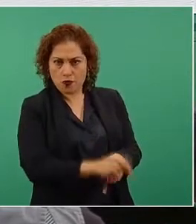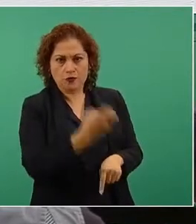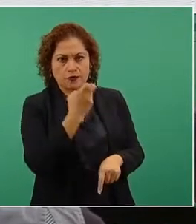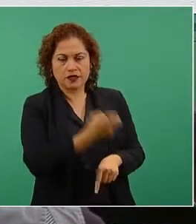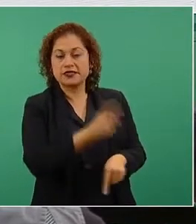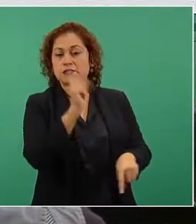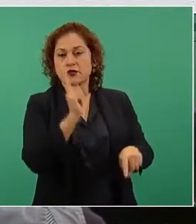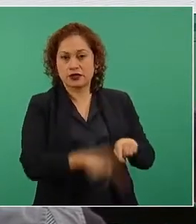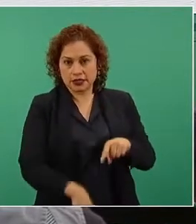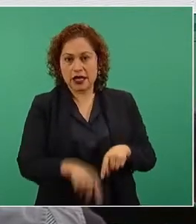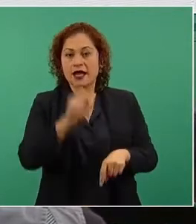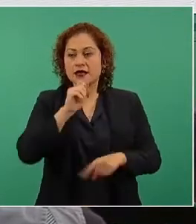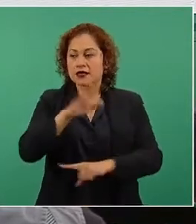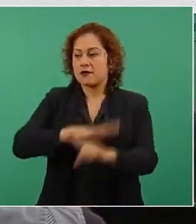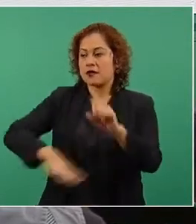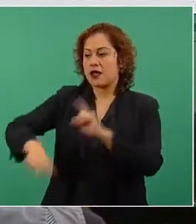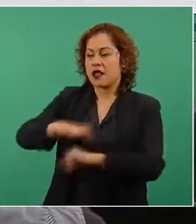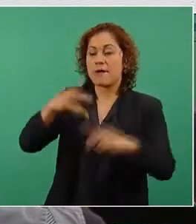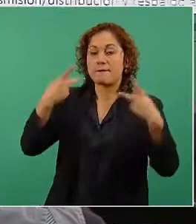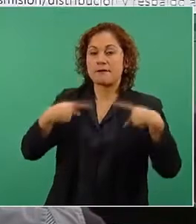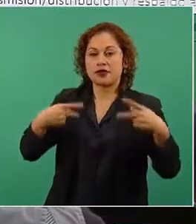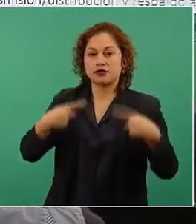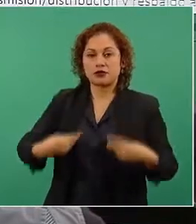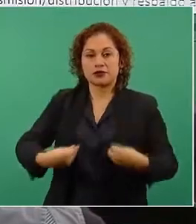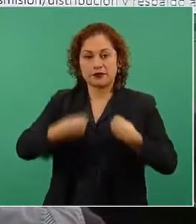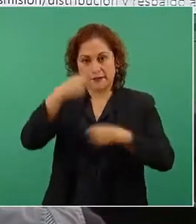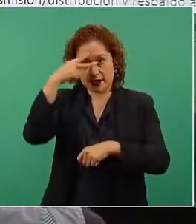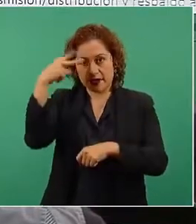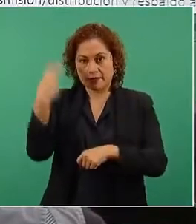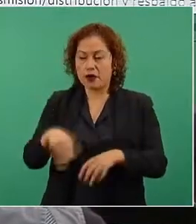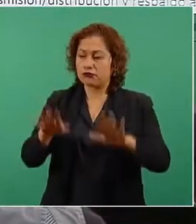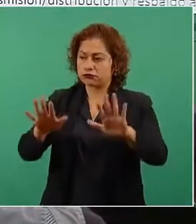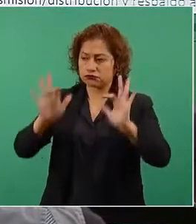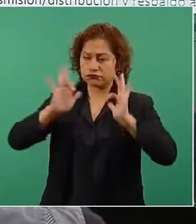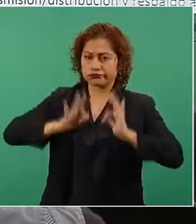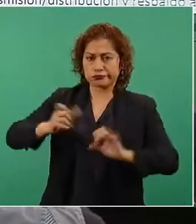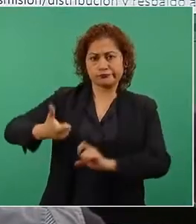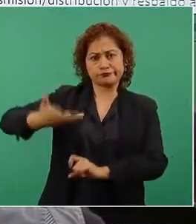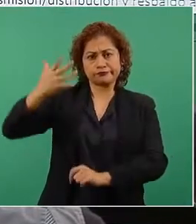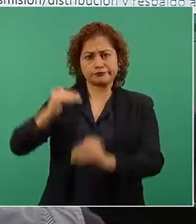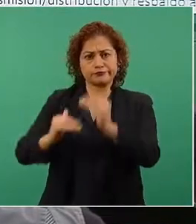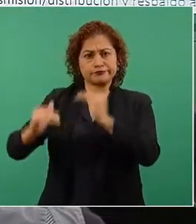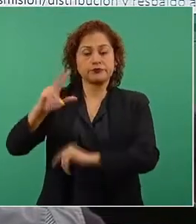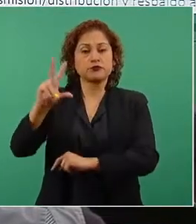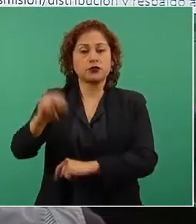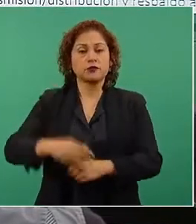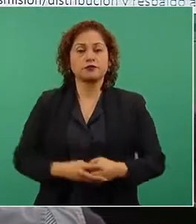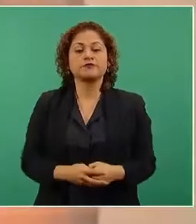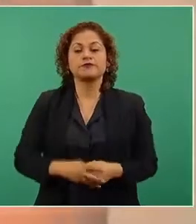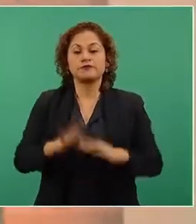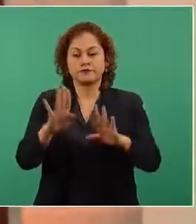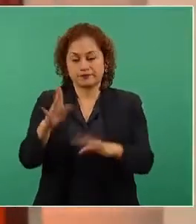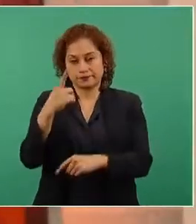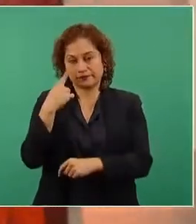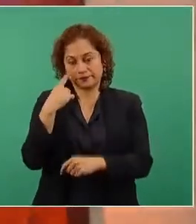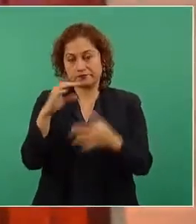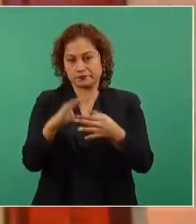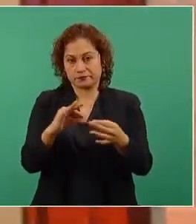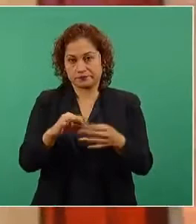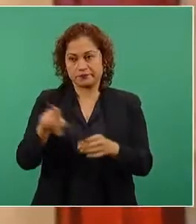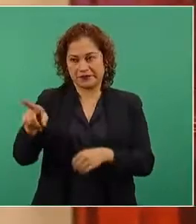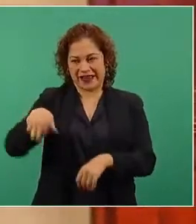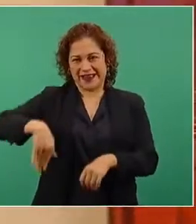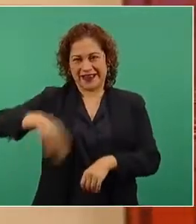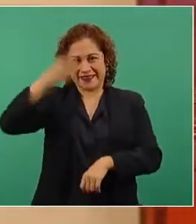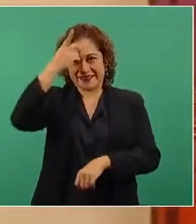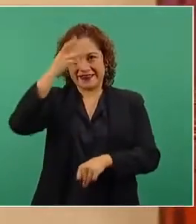va a aumentar la tarifa de electricidad. Le damos a la siguiente, por favor. Existen diversos mecanismos, los ha comentado aquí el director